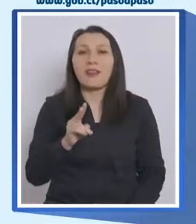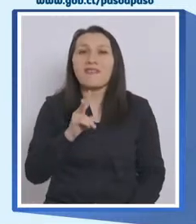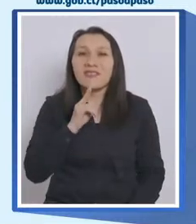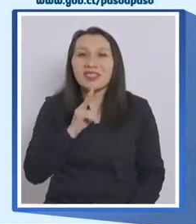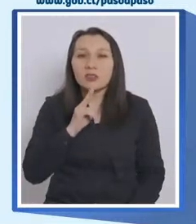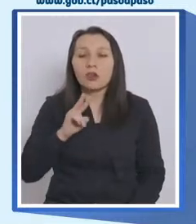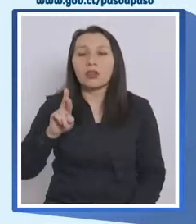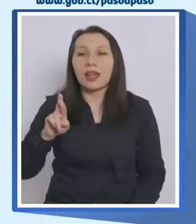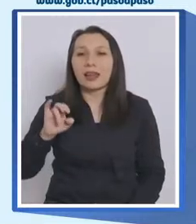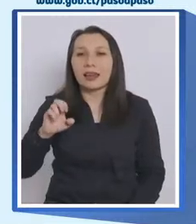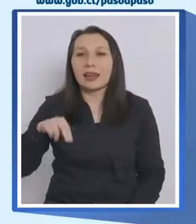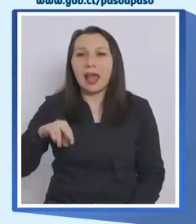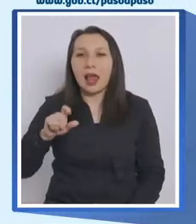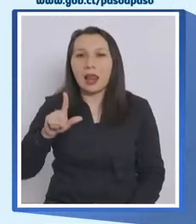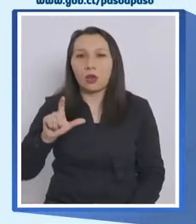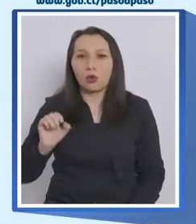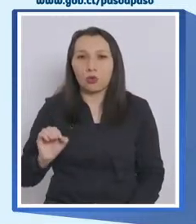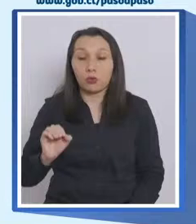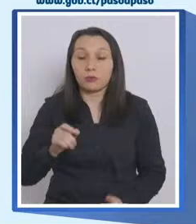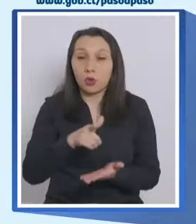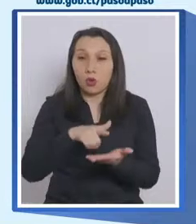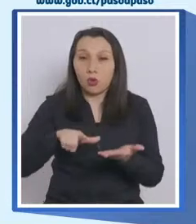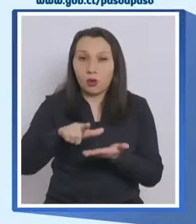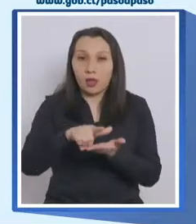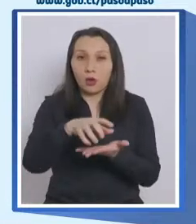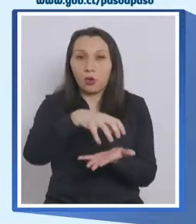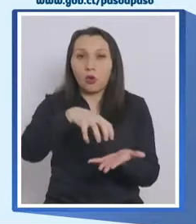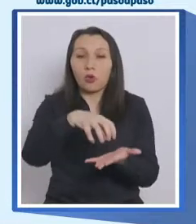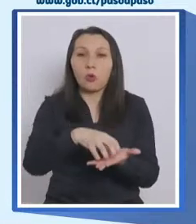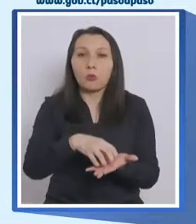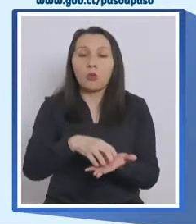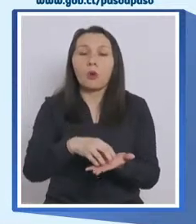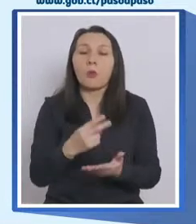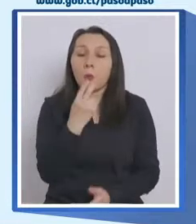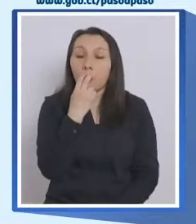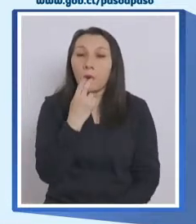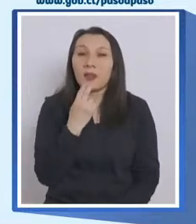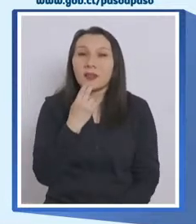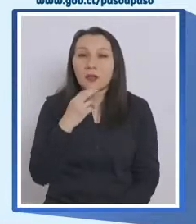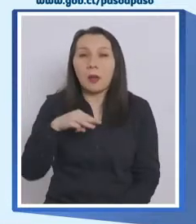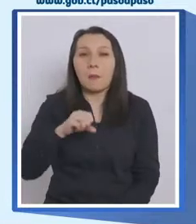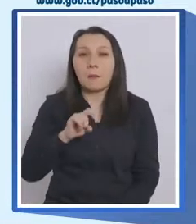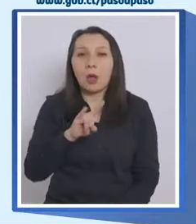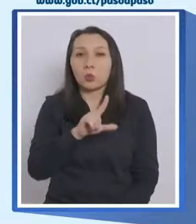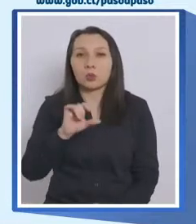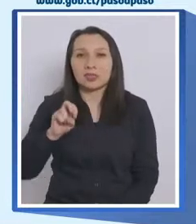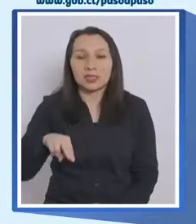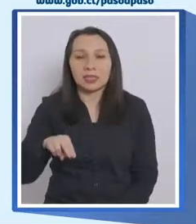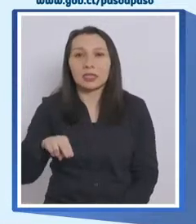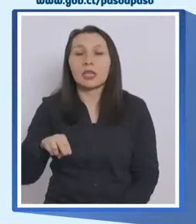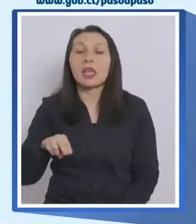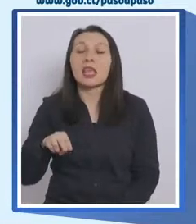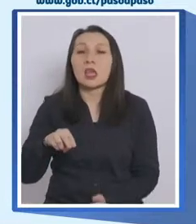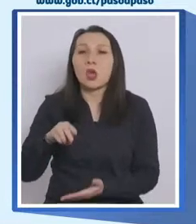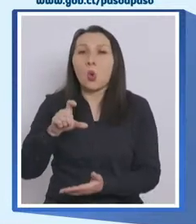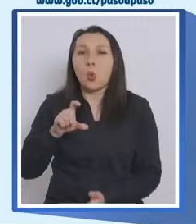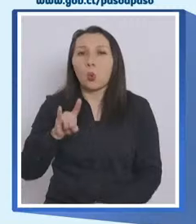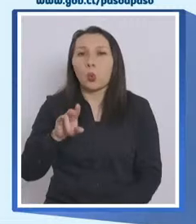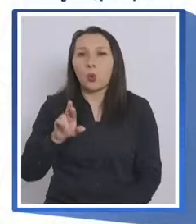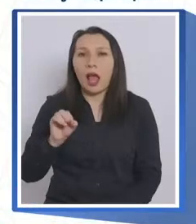Renaico, en la región de Los Lagos, las comunas de Puerto Montt, Mauyín y Curaco de Vélez.